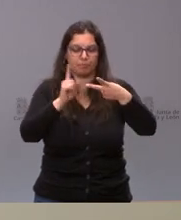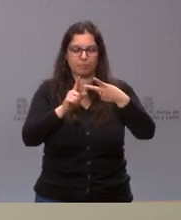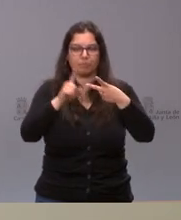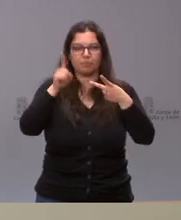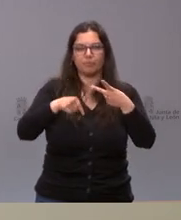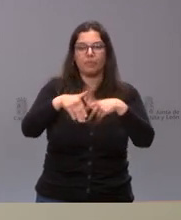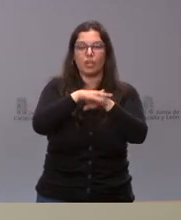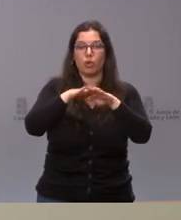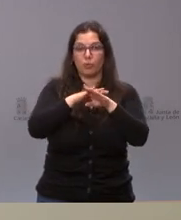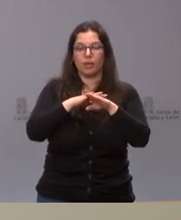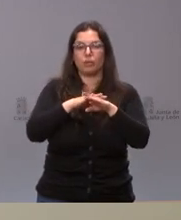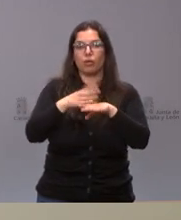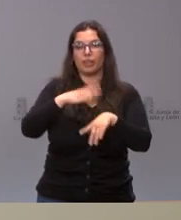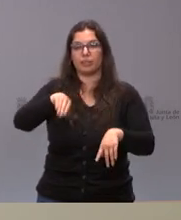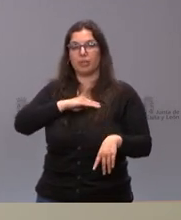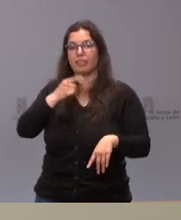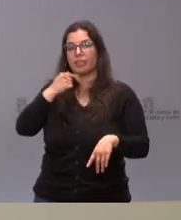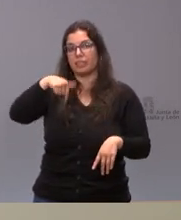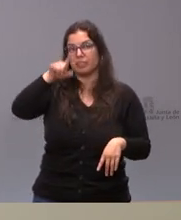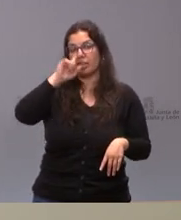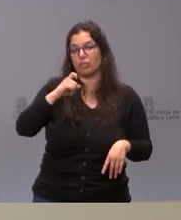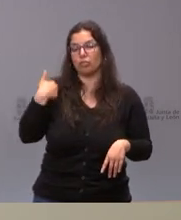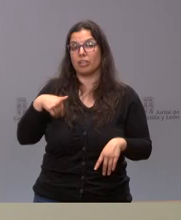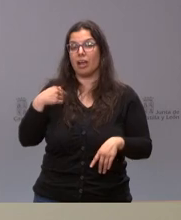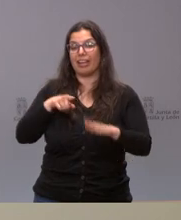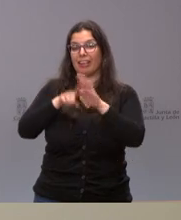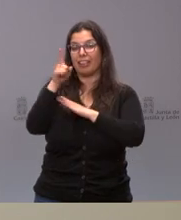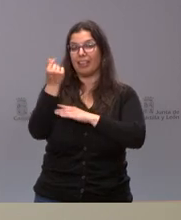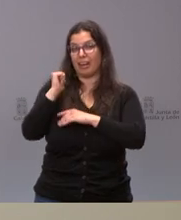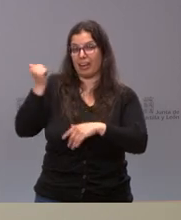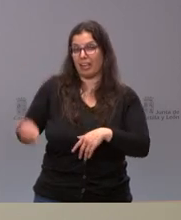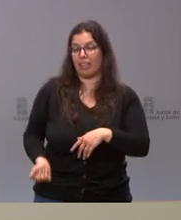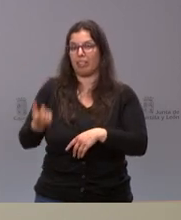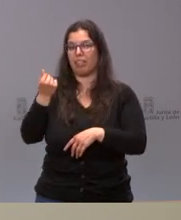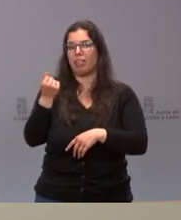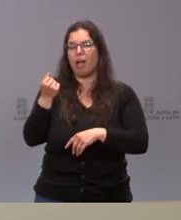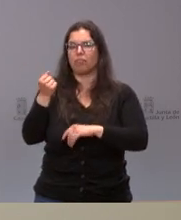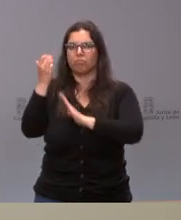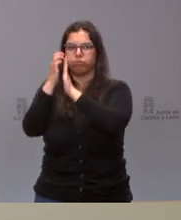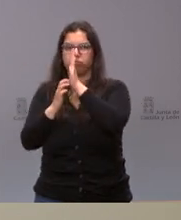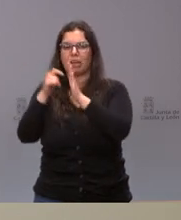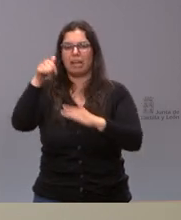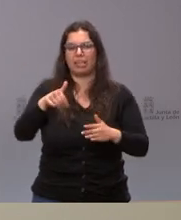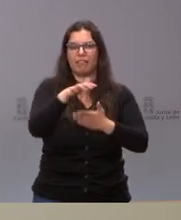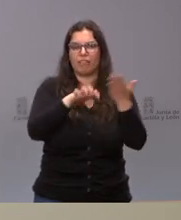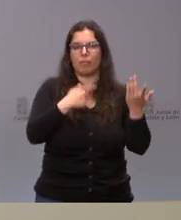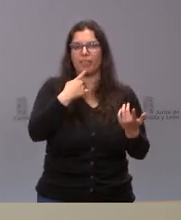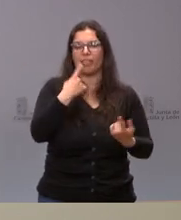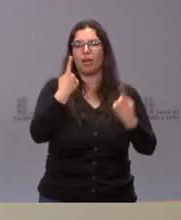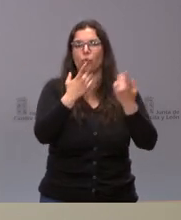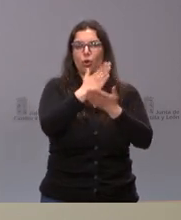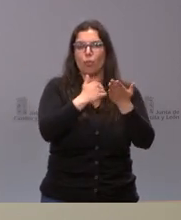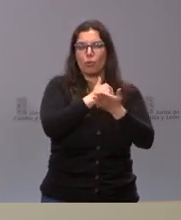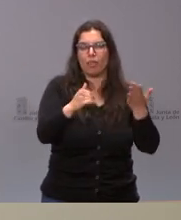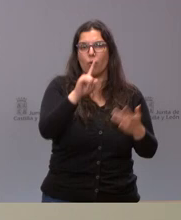de crecimiento para 2022 y algunos informes se han rebajado ya para la comunidad en casi un punto y medio no sé cuándo va a revisar la junta su